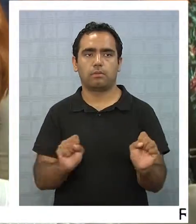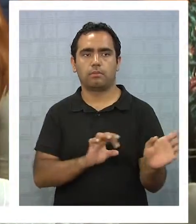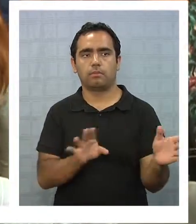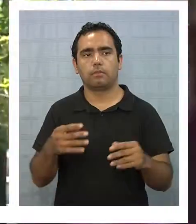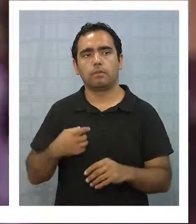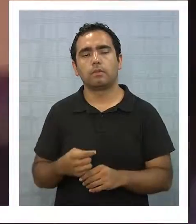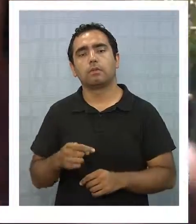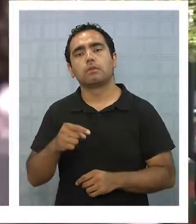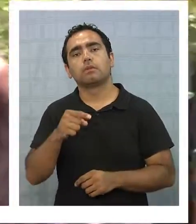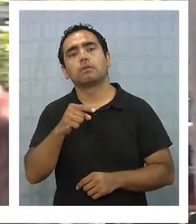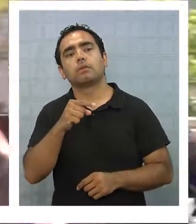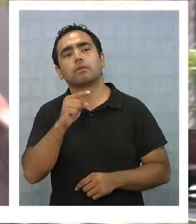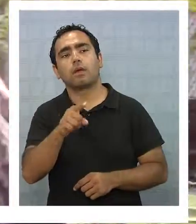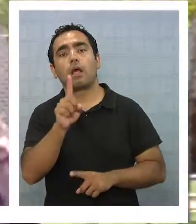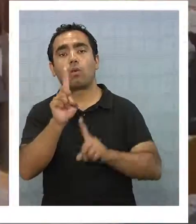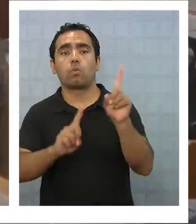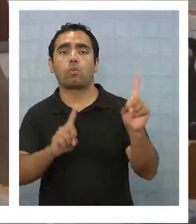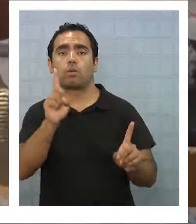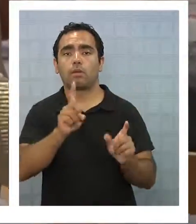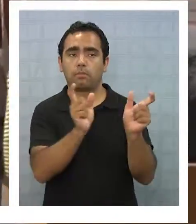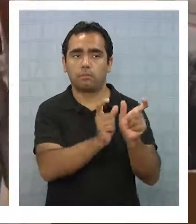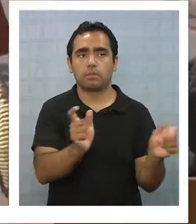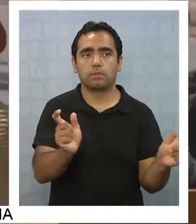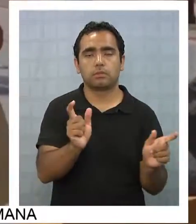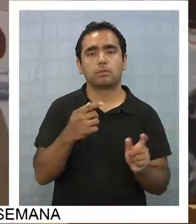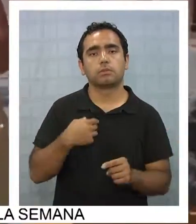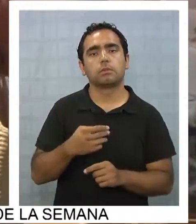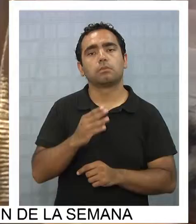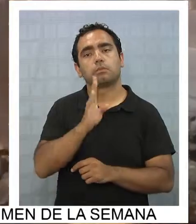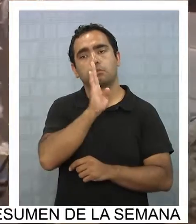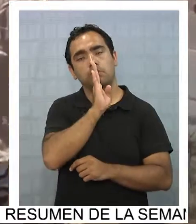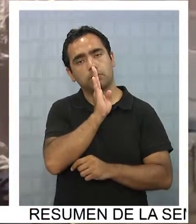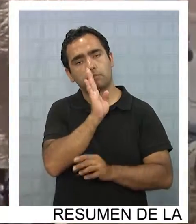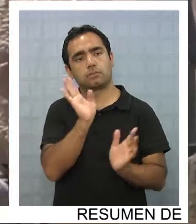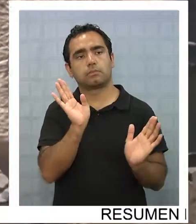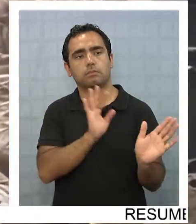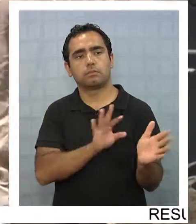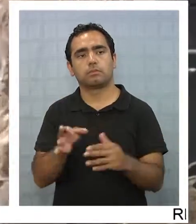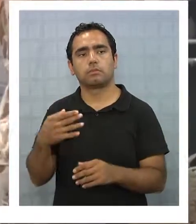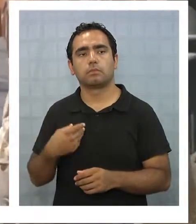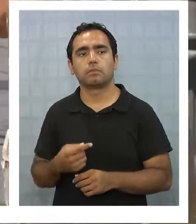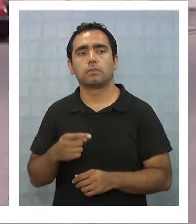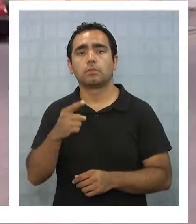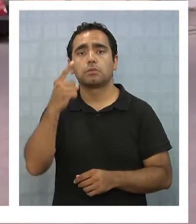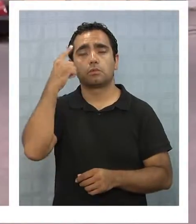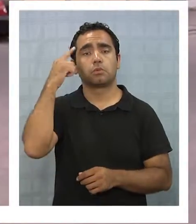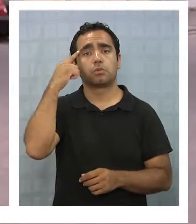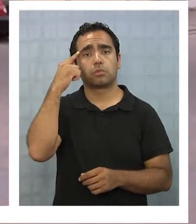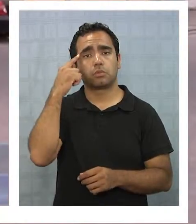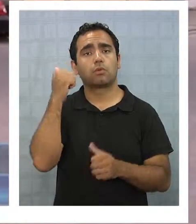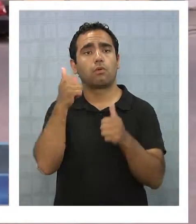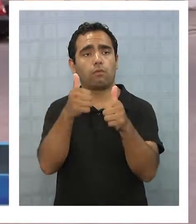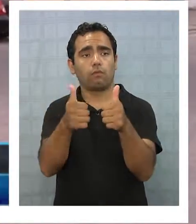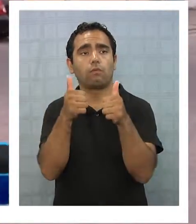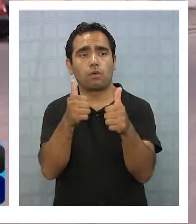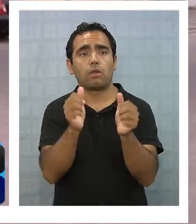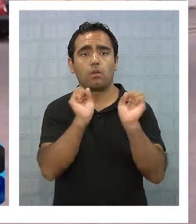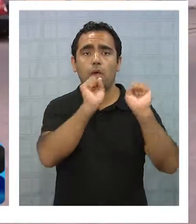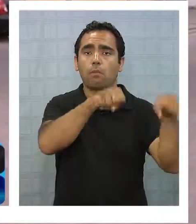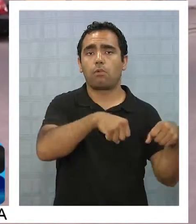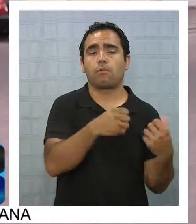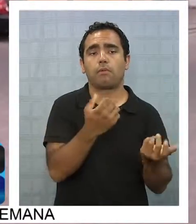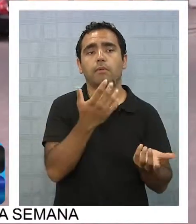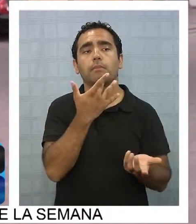espontáneo, no. Sin embargo, algunas personas tienen reservas por las acciones ilegales. Yo encuentro que es muy favorable lo que